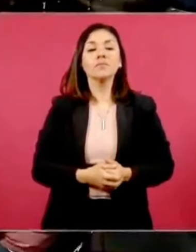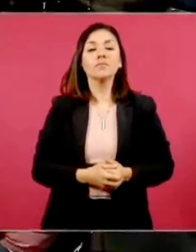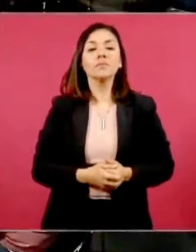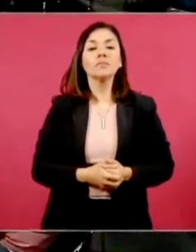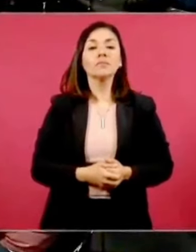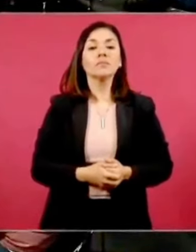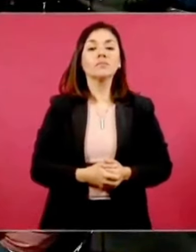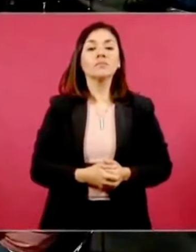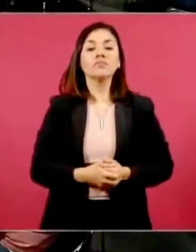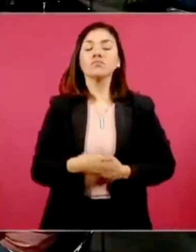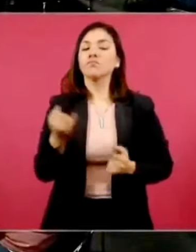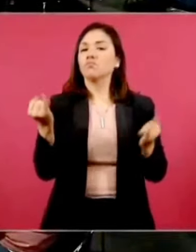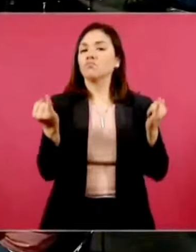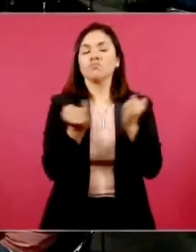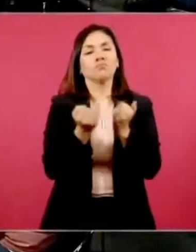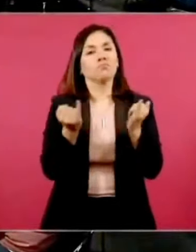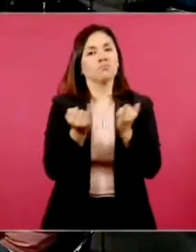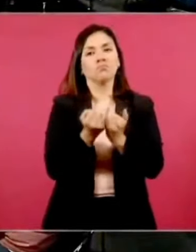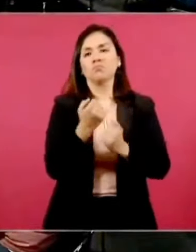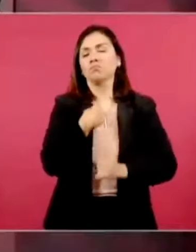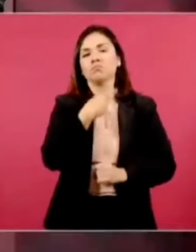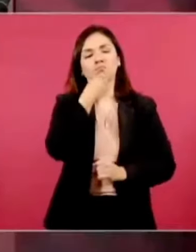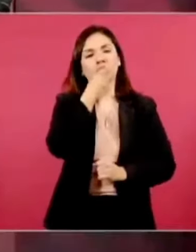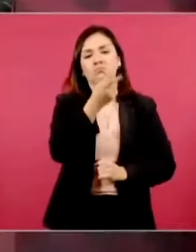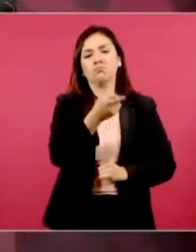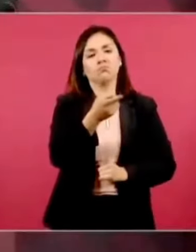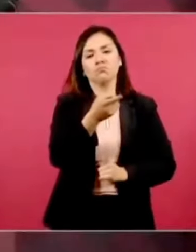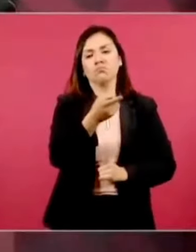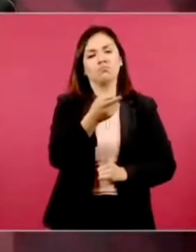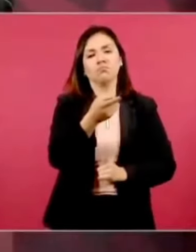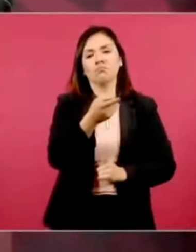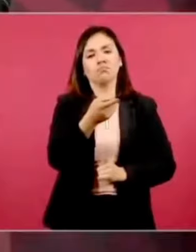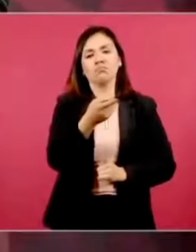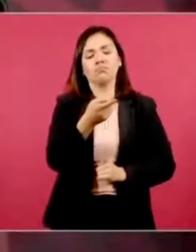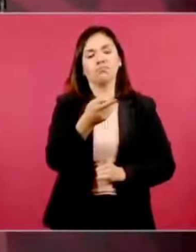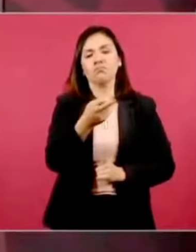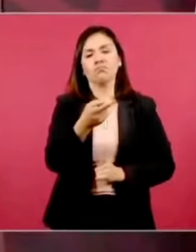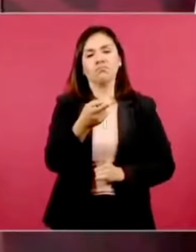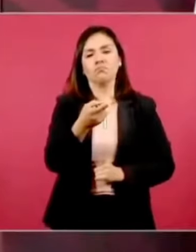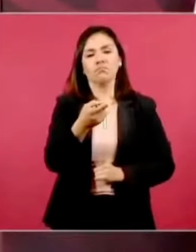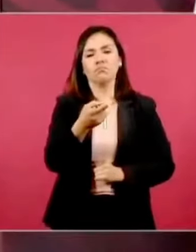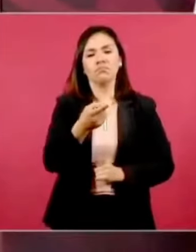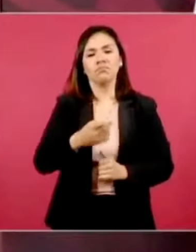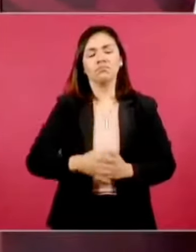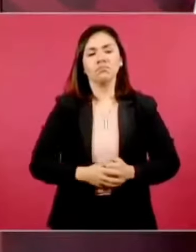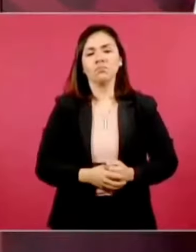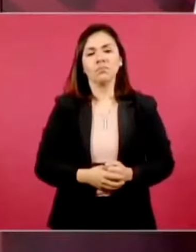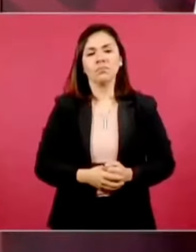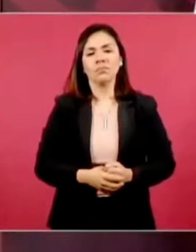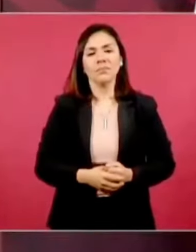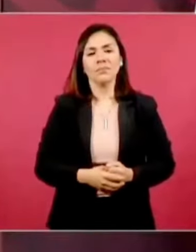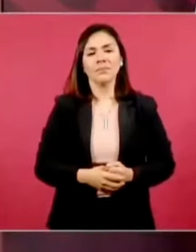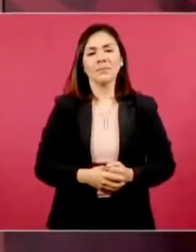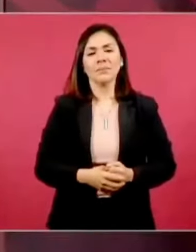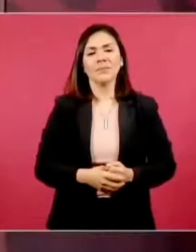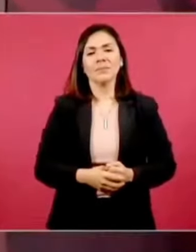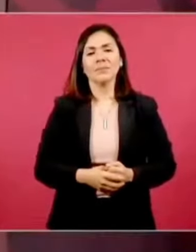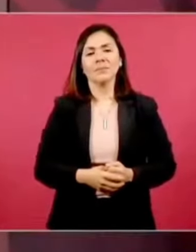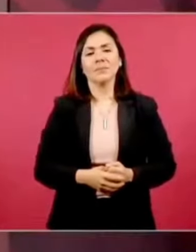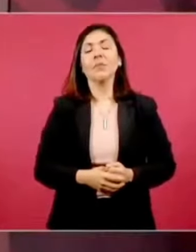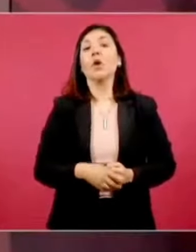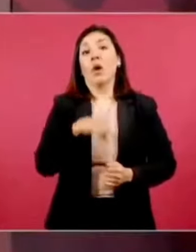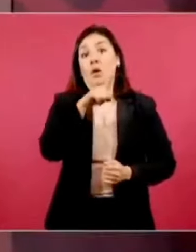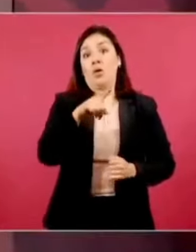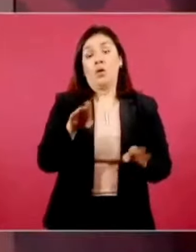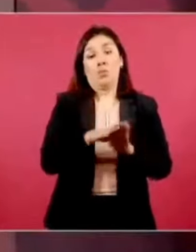También, no así, he decidido